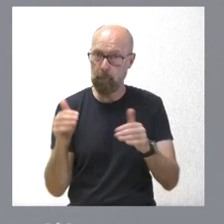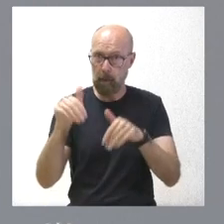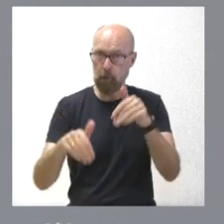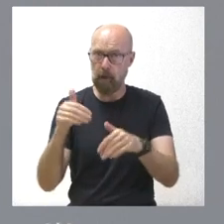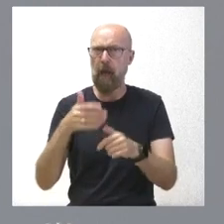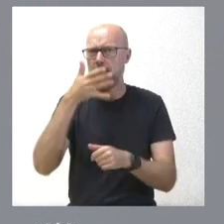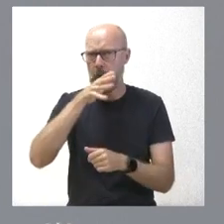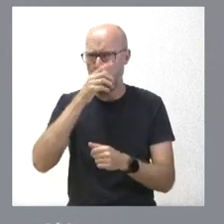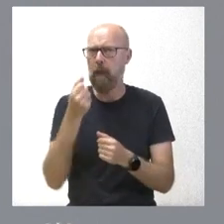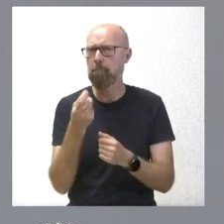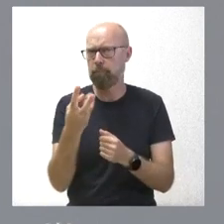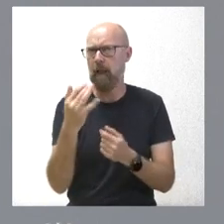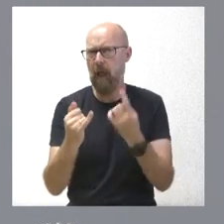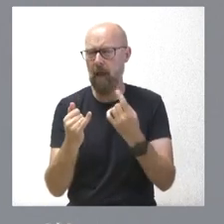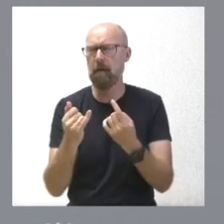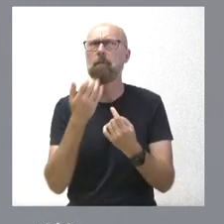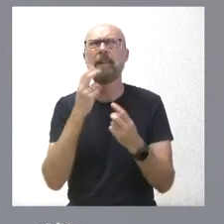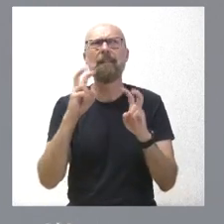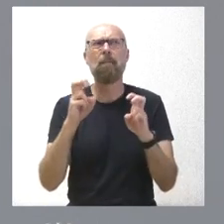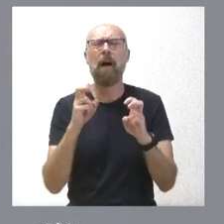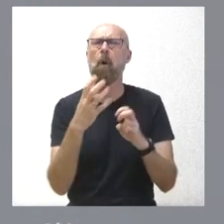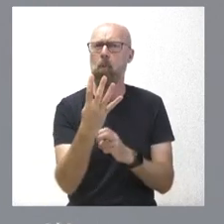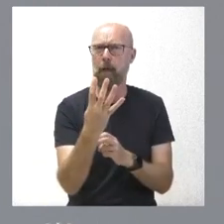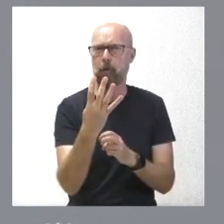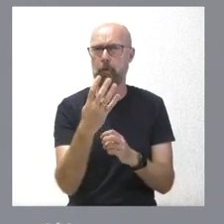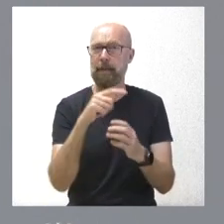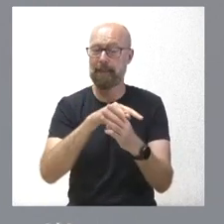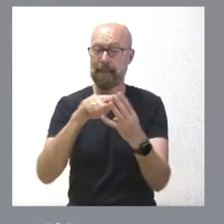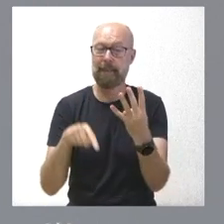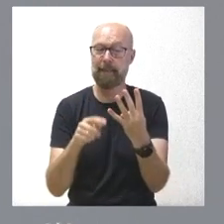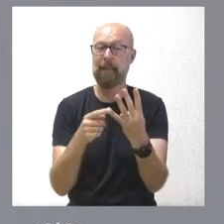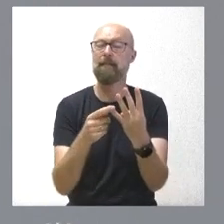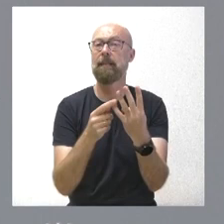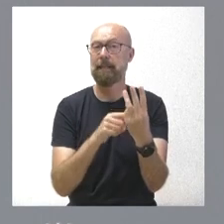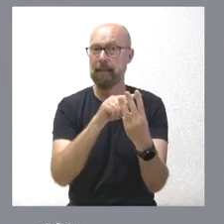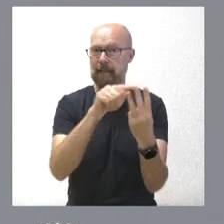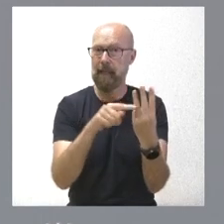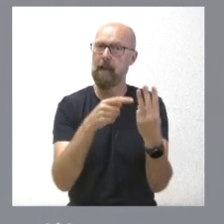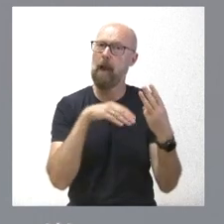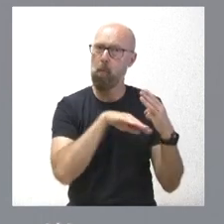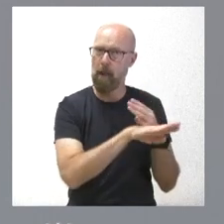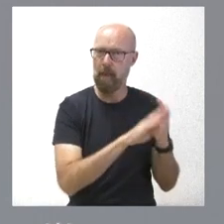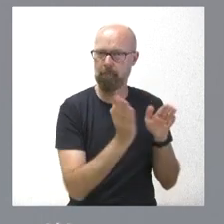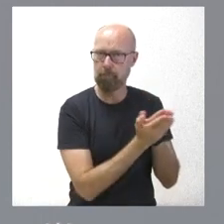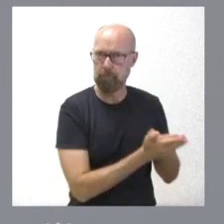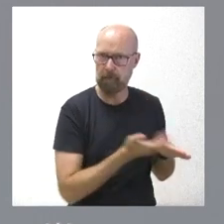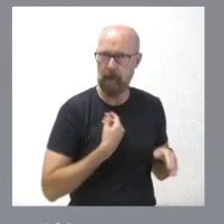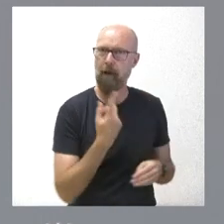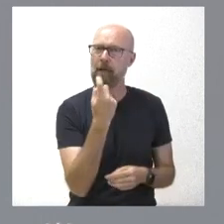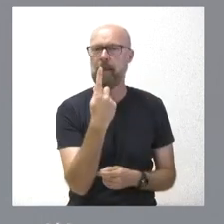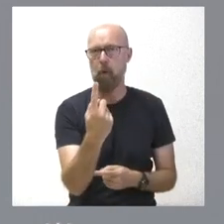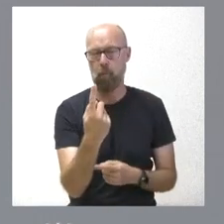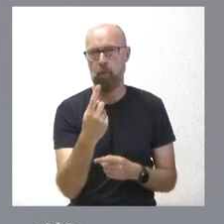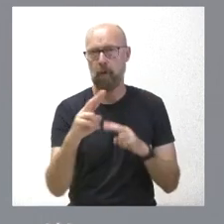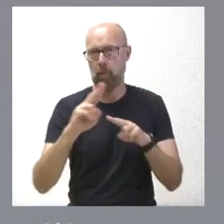concreto sobre cuatro apartados. Tres de ellos ya han sido archivados y queda este. Nosotros afrontamos esta cuestión